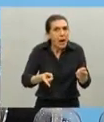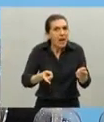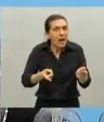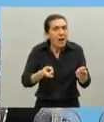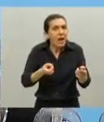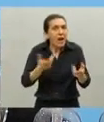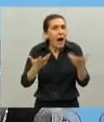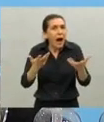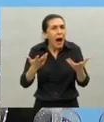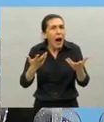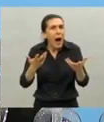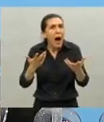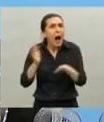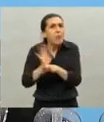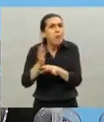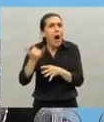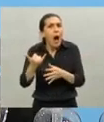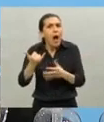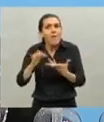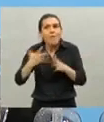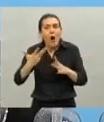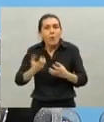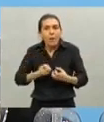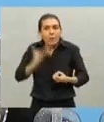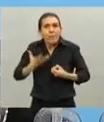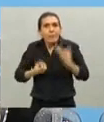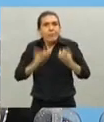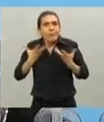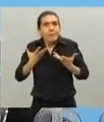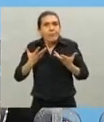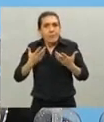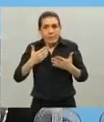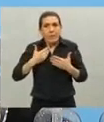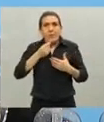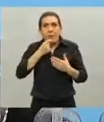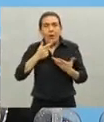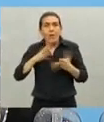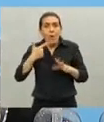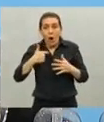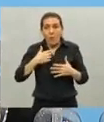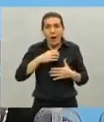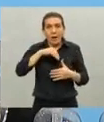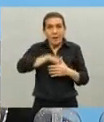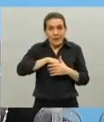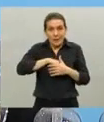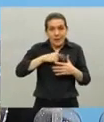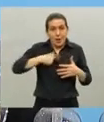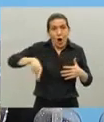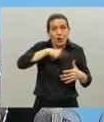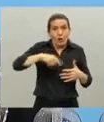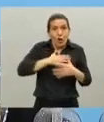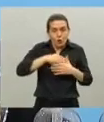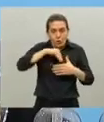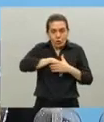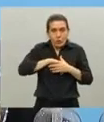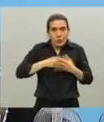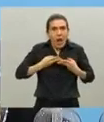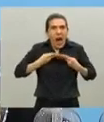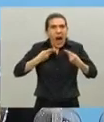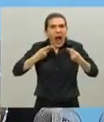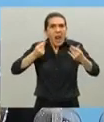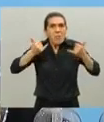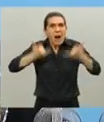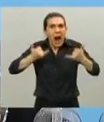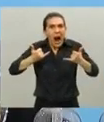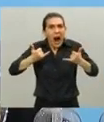horror de algunas almas y si tenemos alma tenemos que darnos cuenta que vivimos en un país